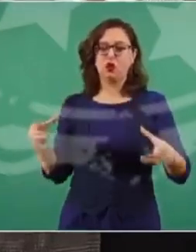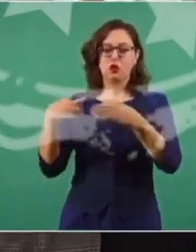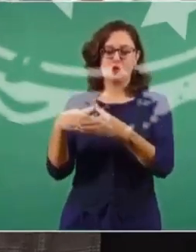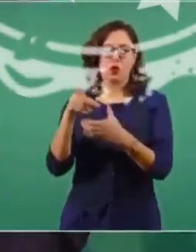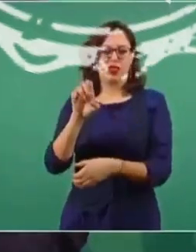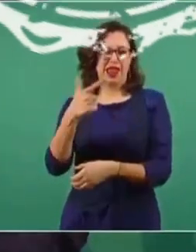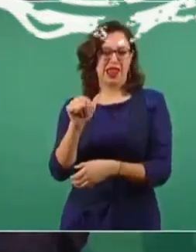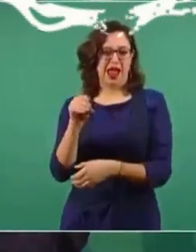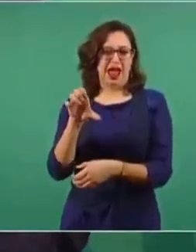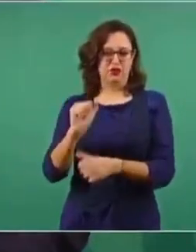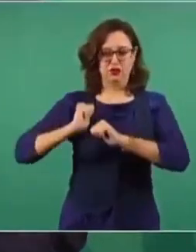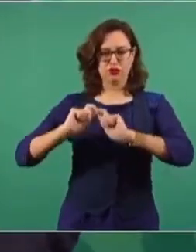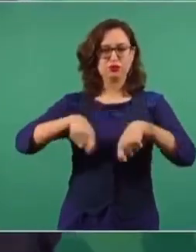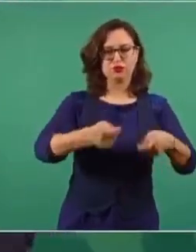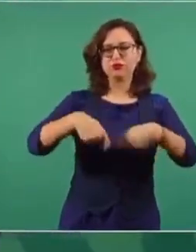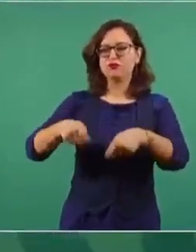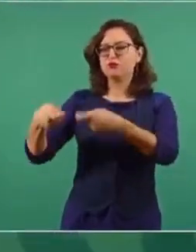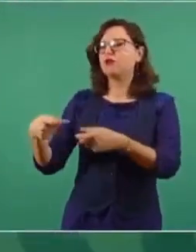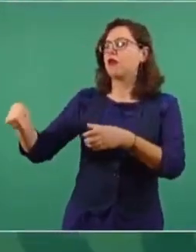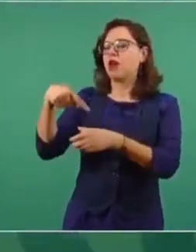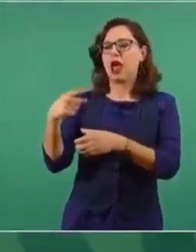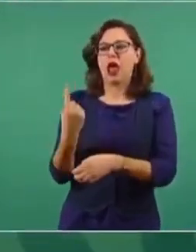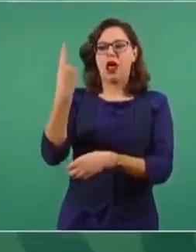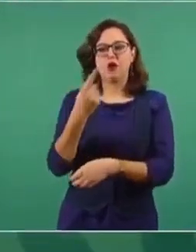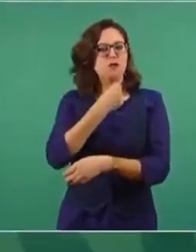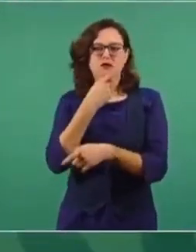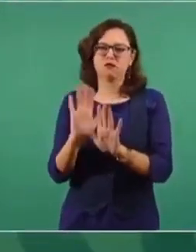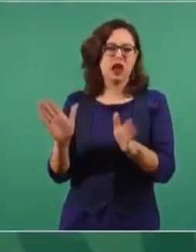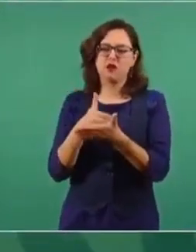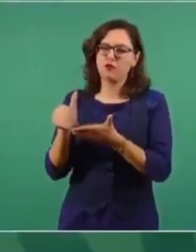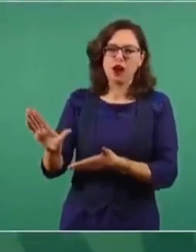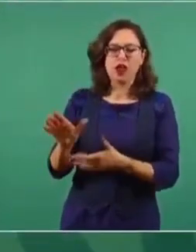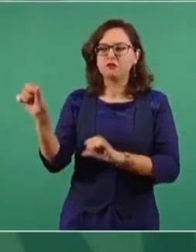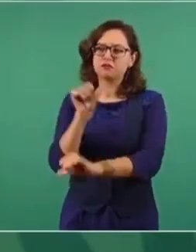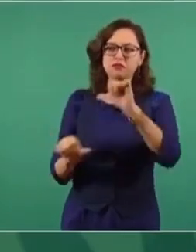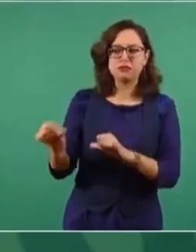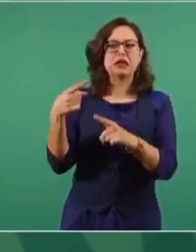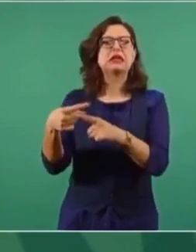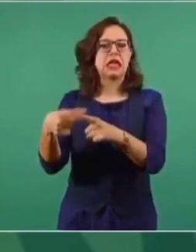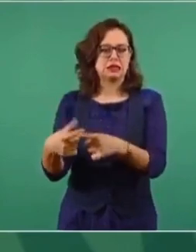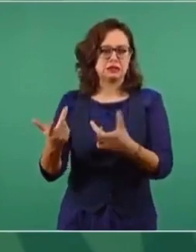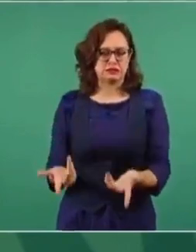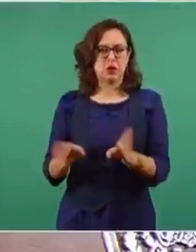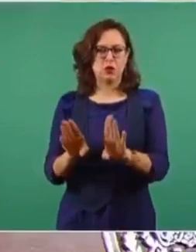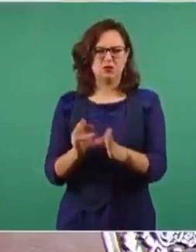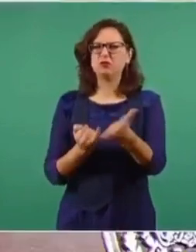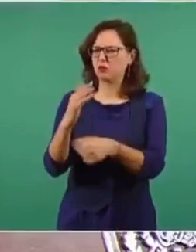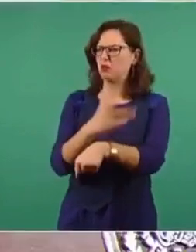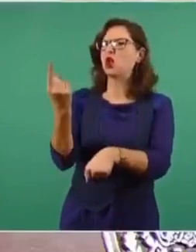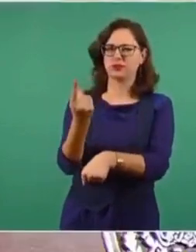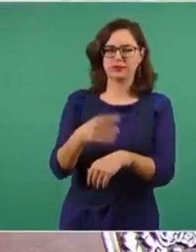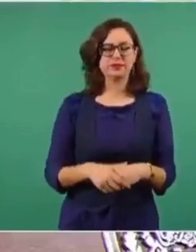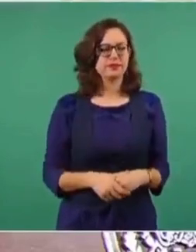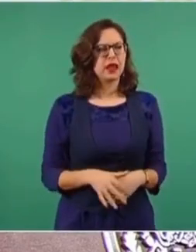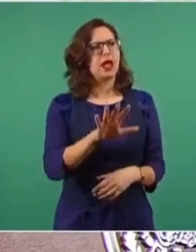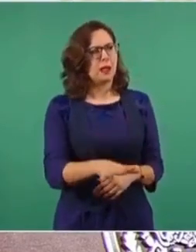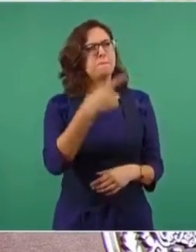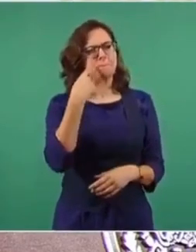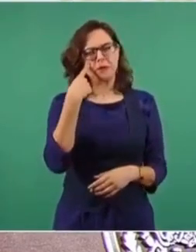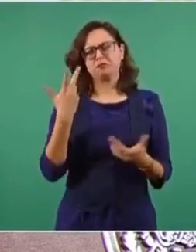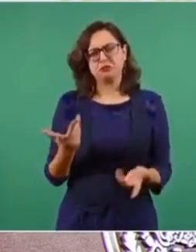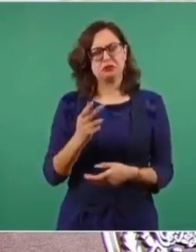Es un relevo. Gabriel García es un profesional